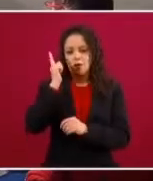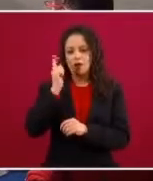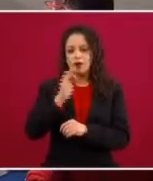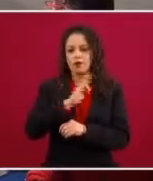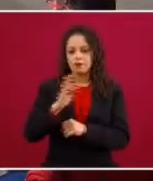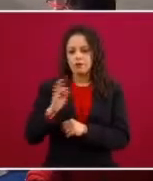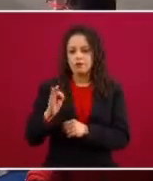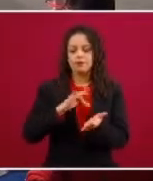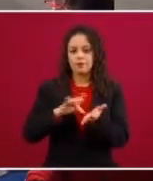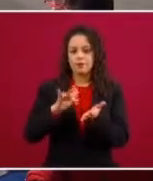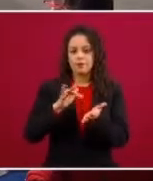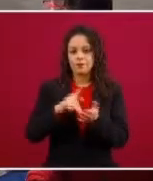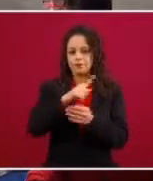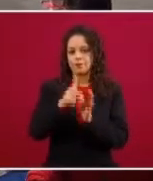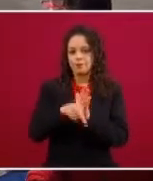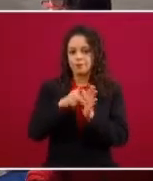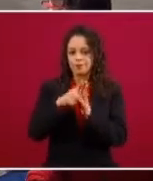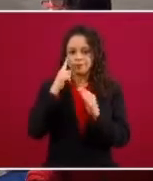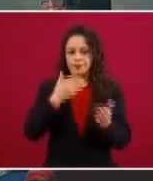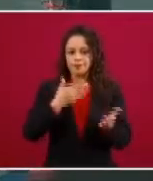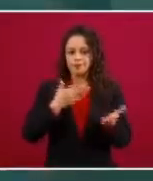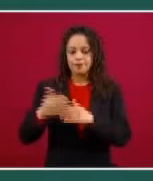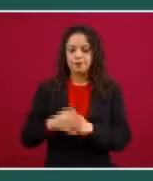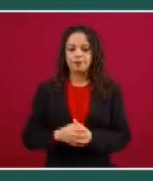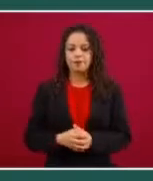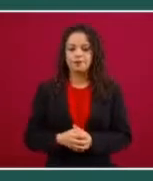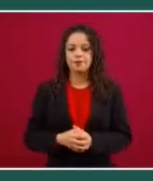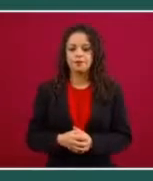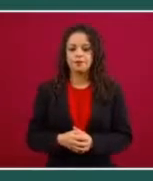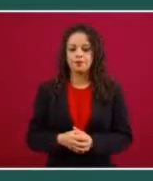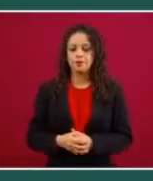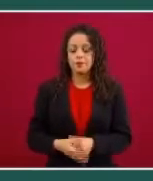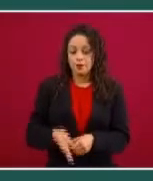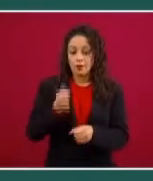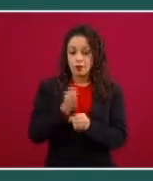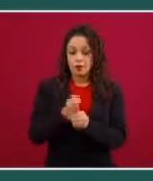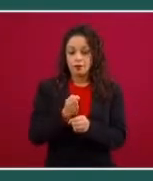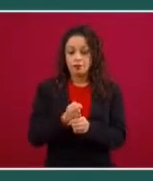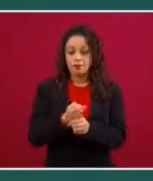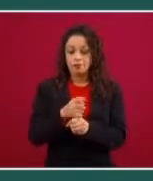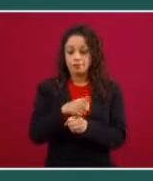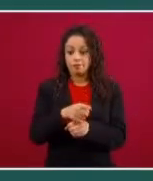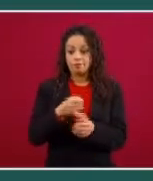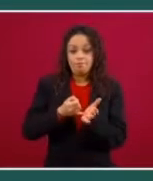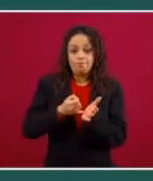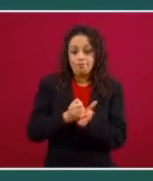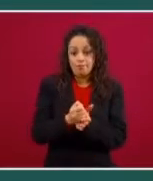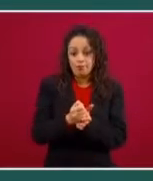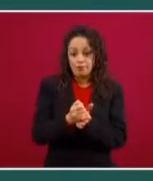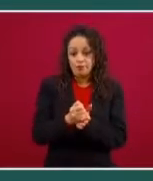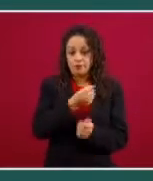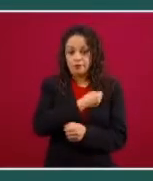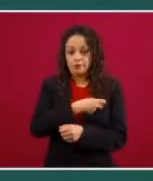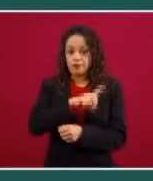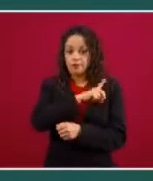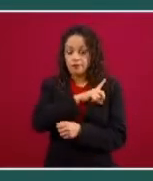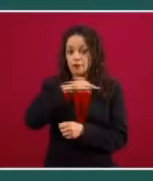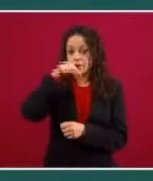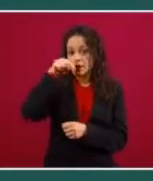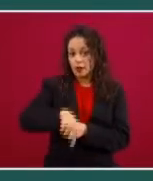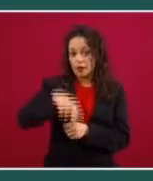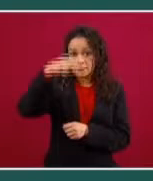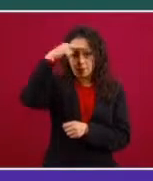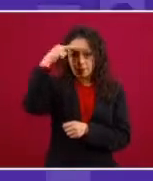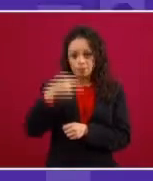momento decisivo para la salud pública del país, México requiere de la